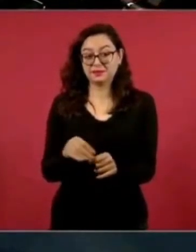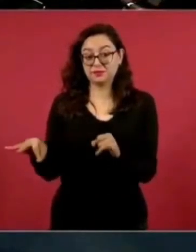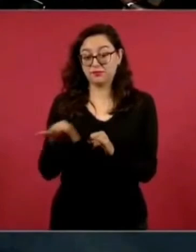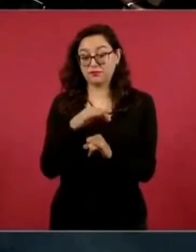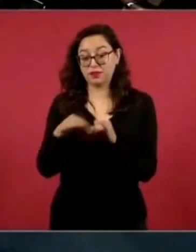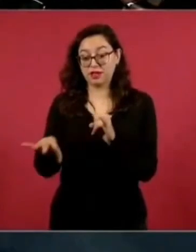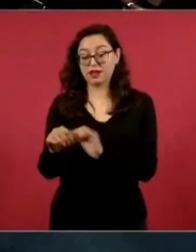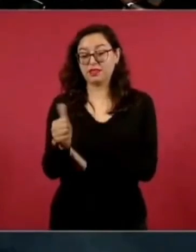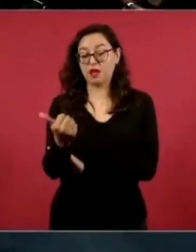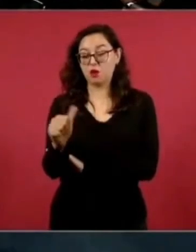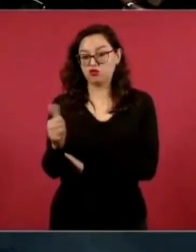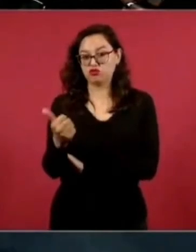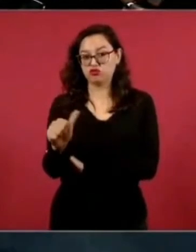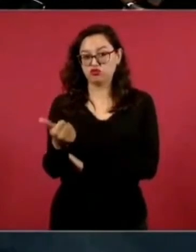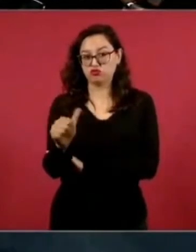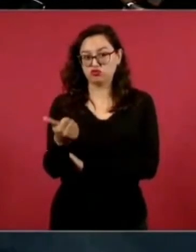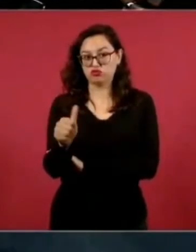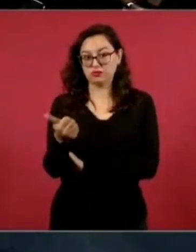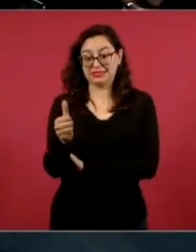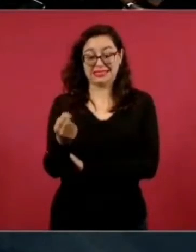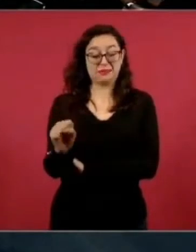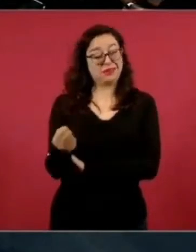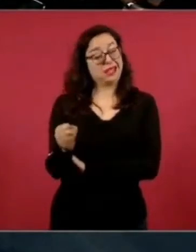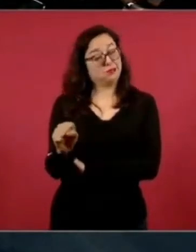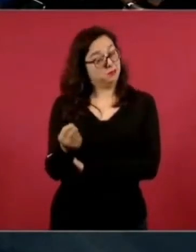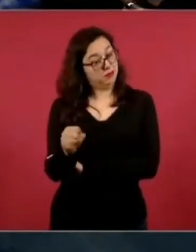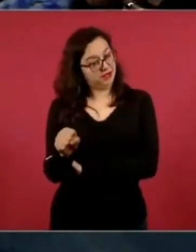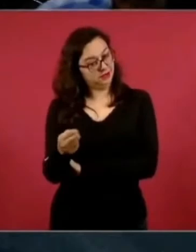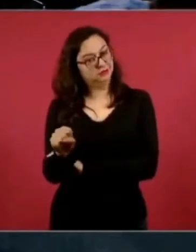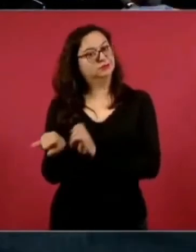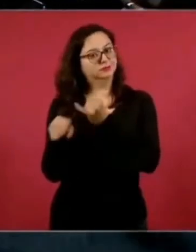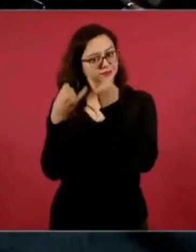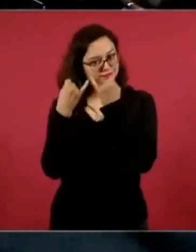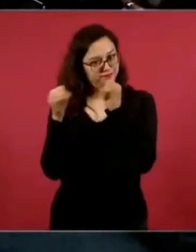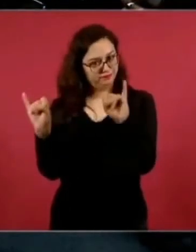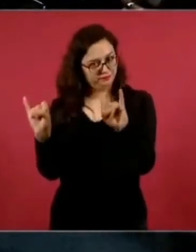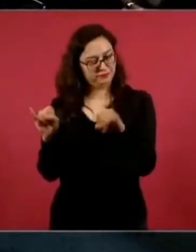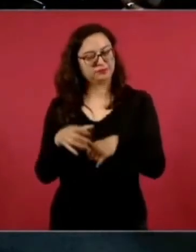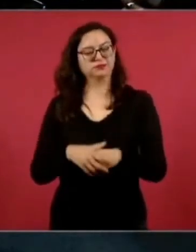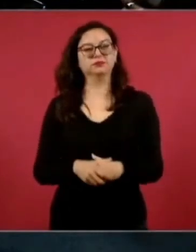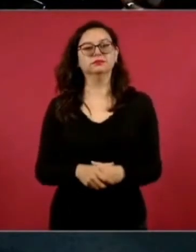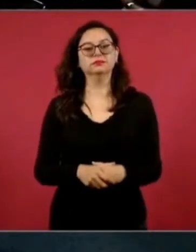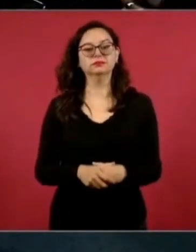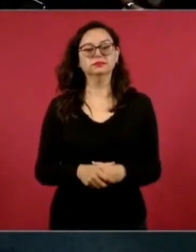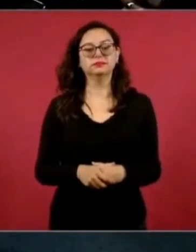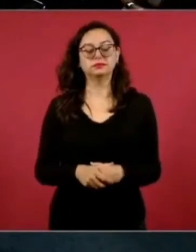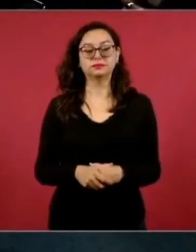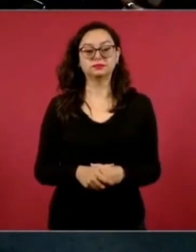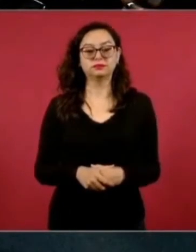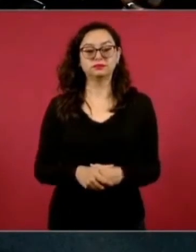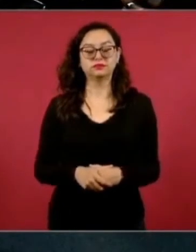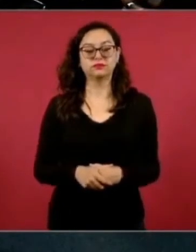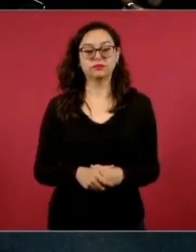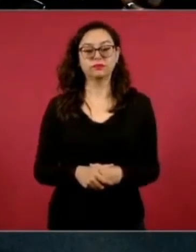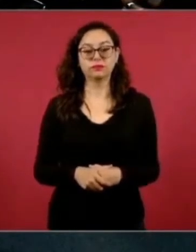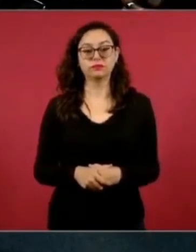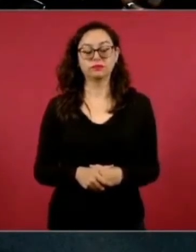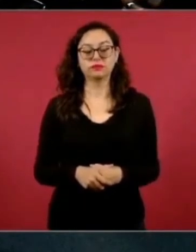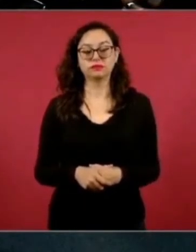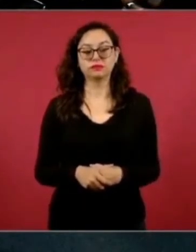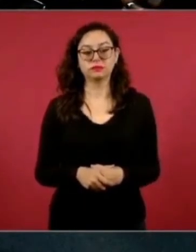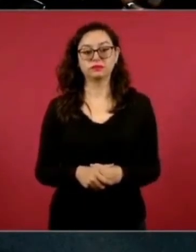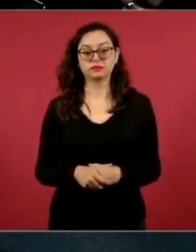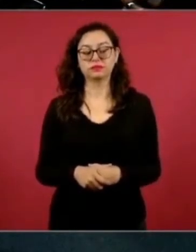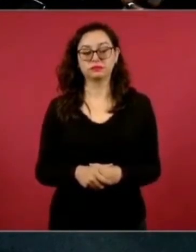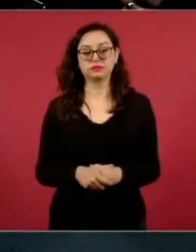agosto, principios de septiembre, hasta la estación Santa Fe,